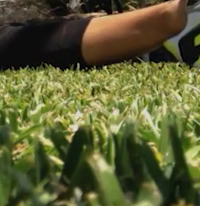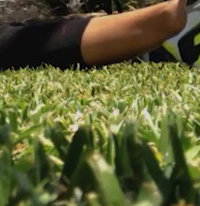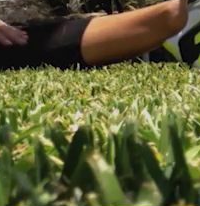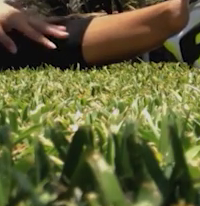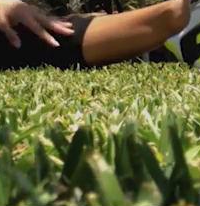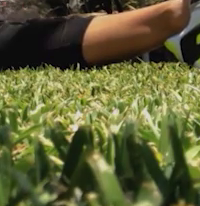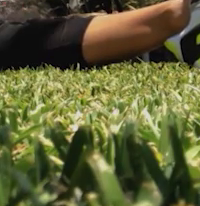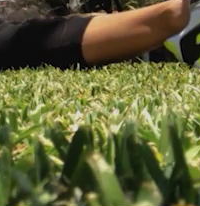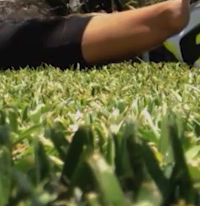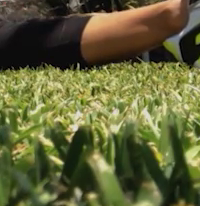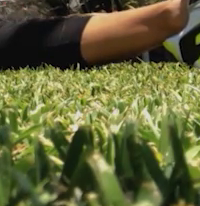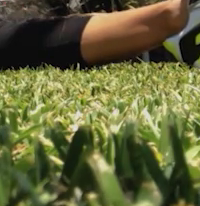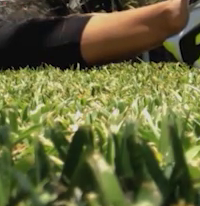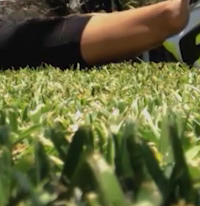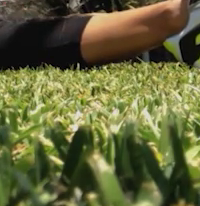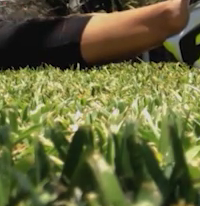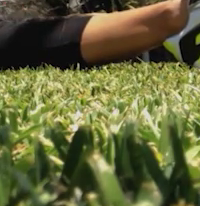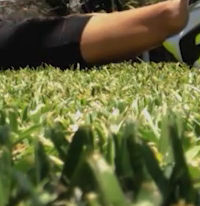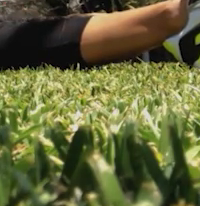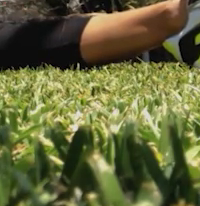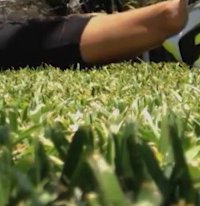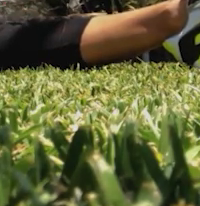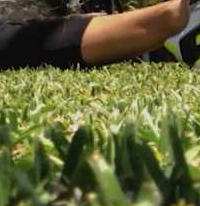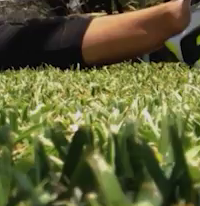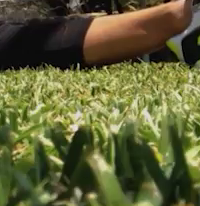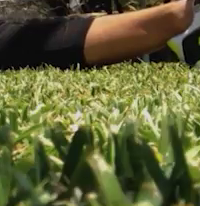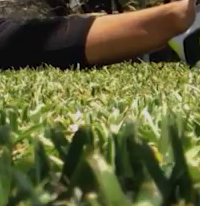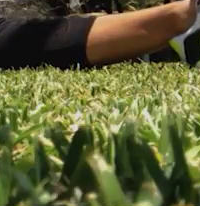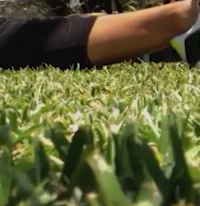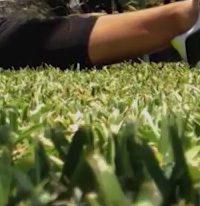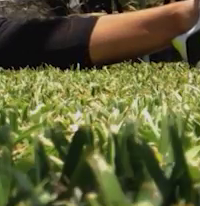Regresamos. Y ahora vamos a ir hacia enfrente.